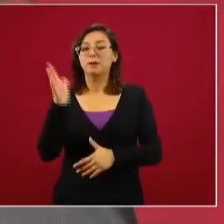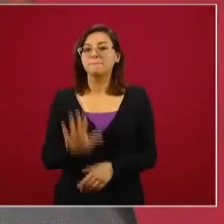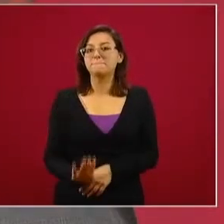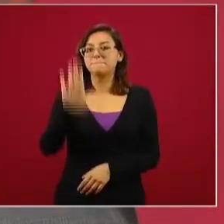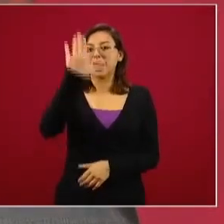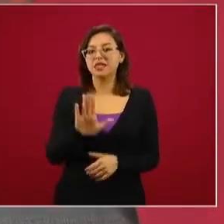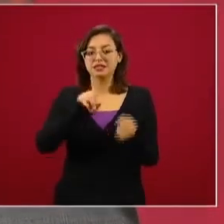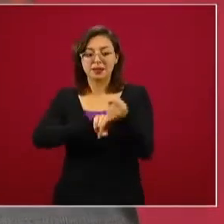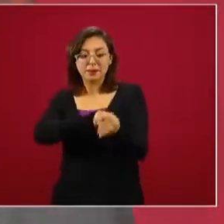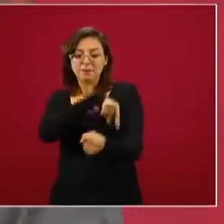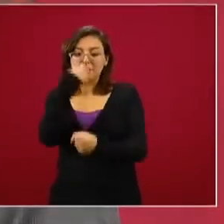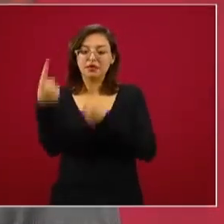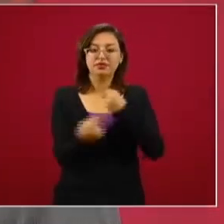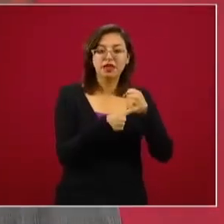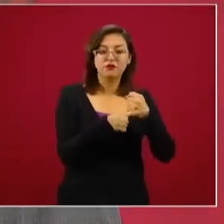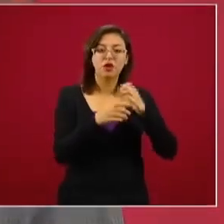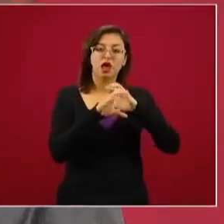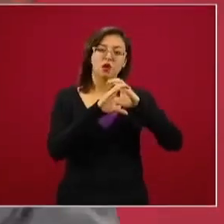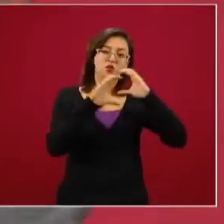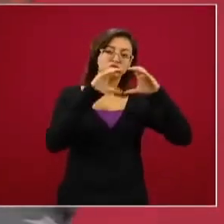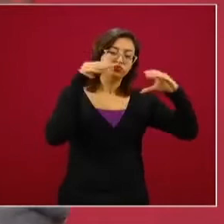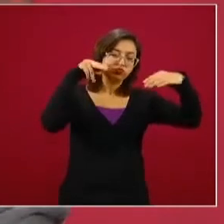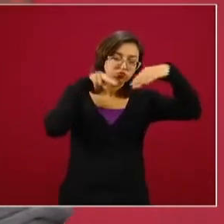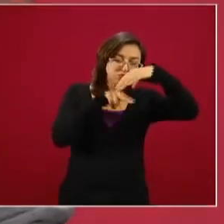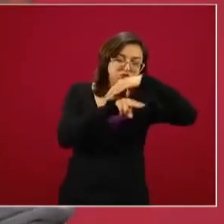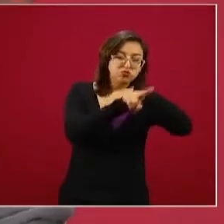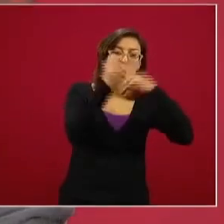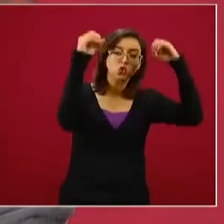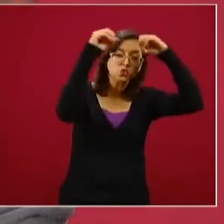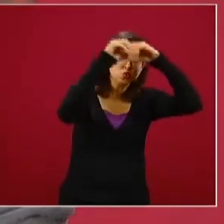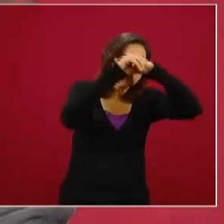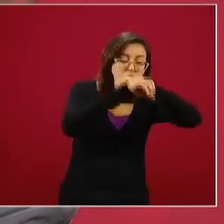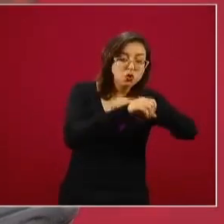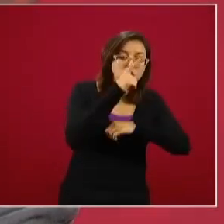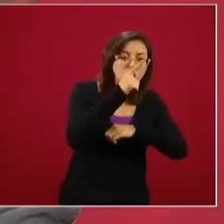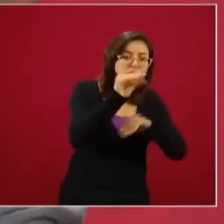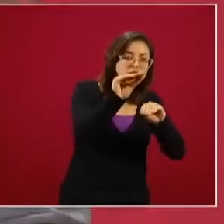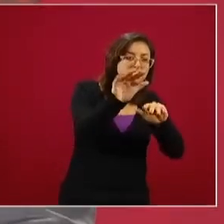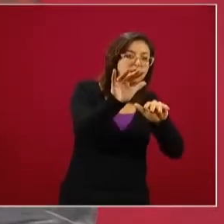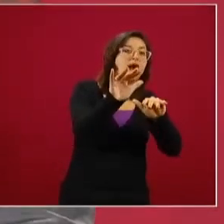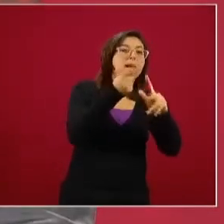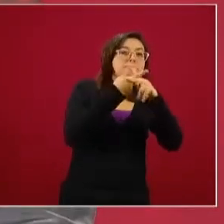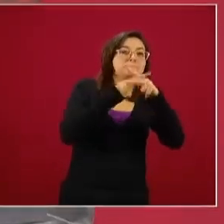estuvimos y todavía nos encontramos. Ya hay